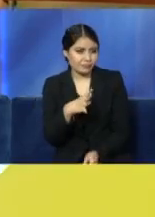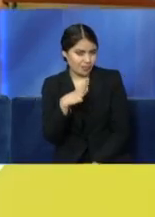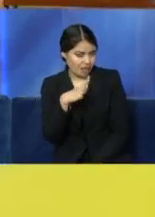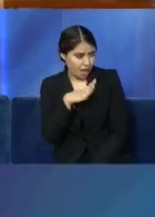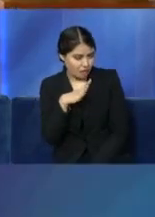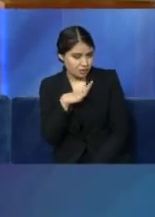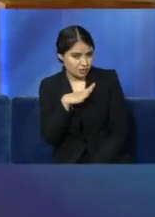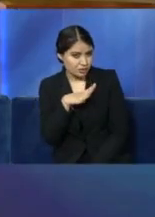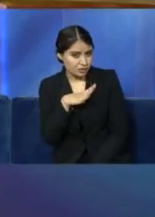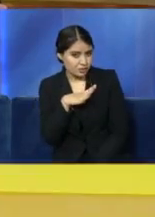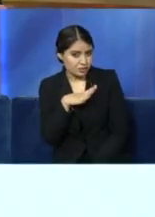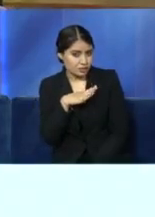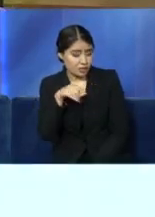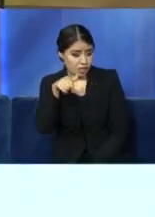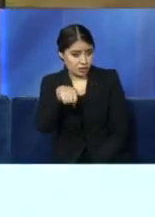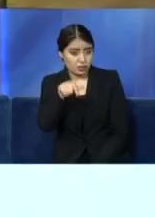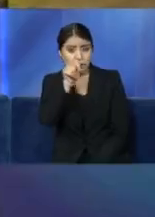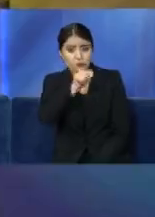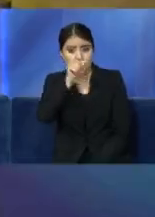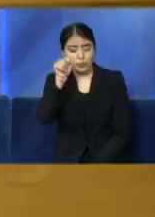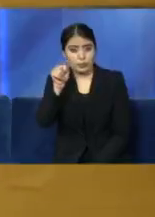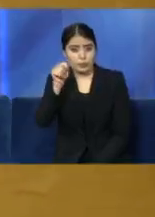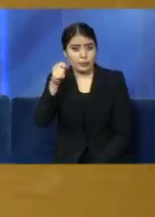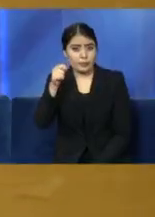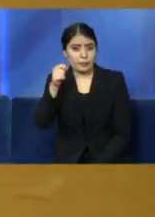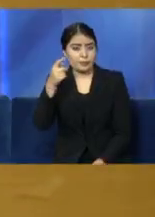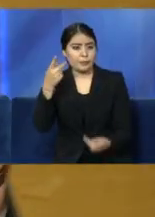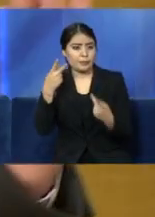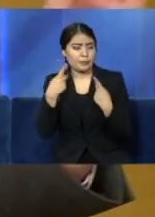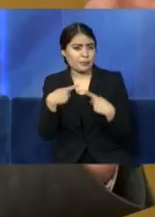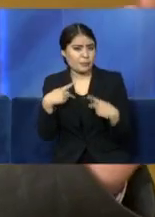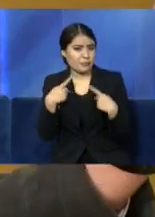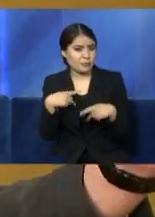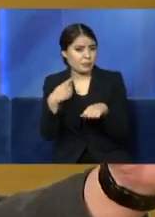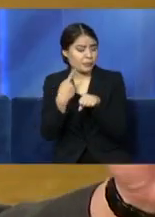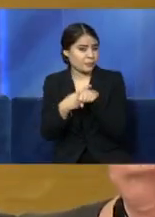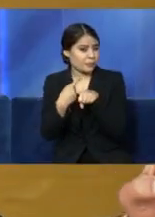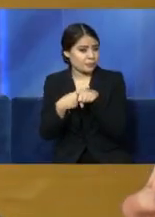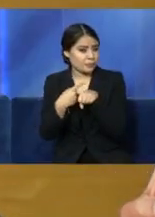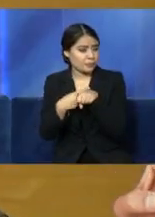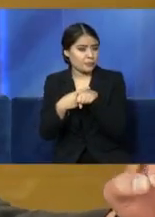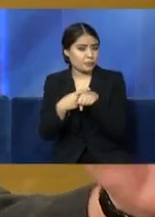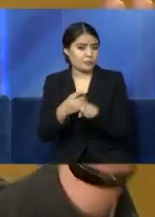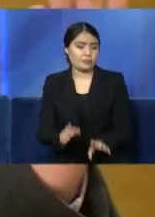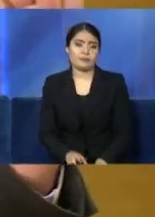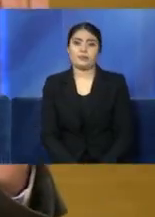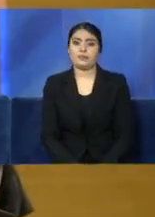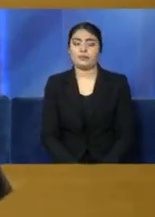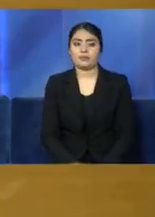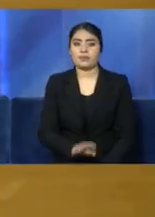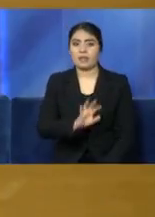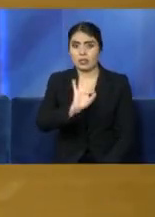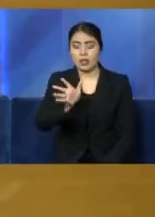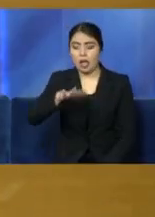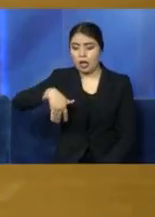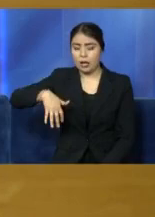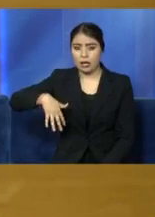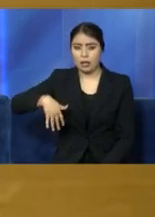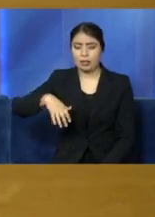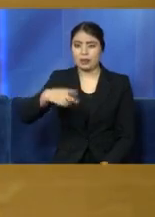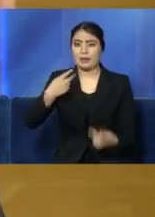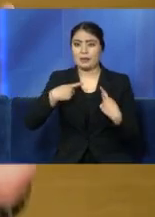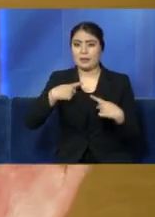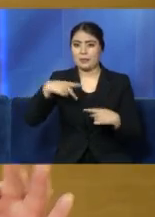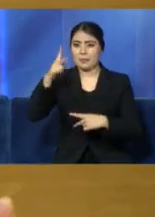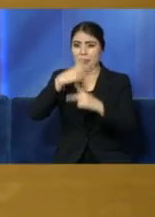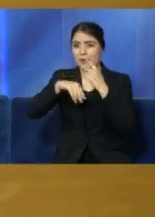en Torreón, luego del que ya dieron de alta la chica que venía de Europa,